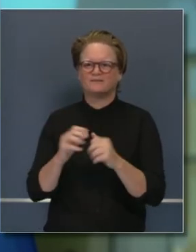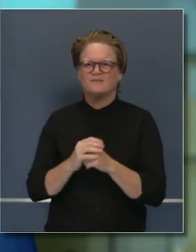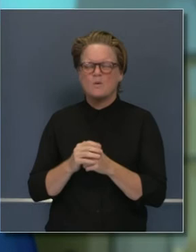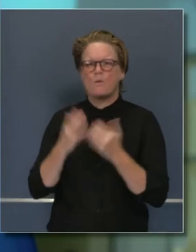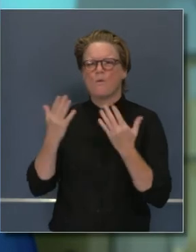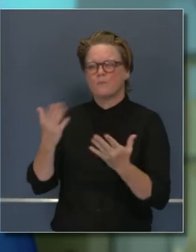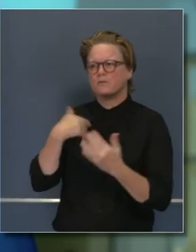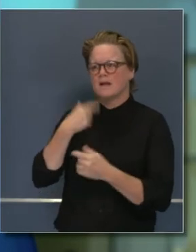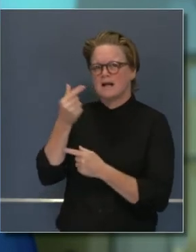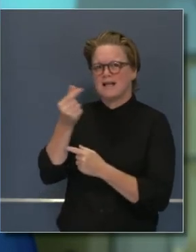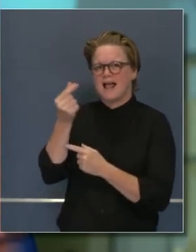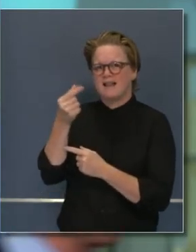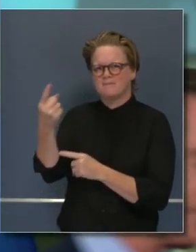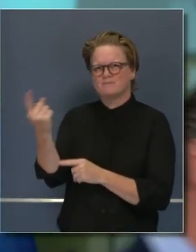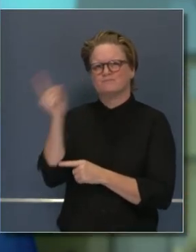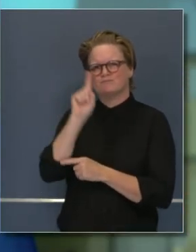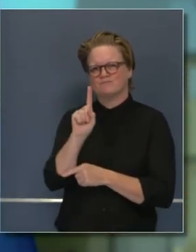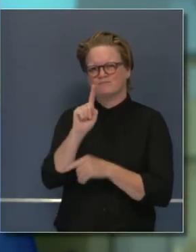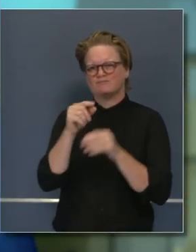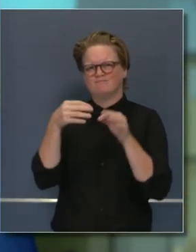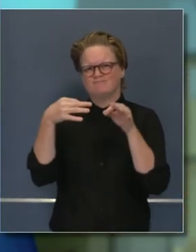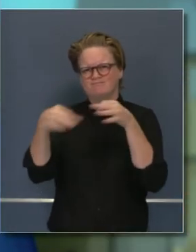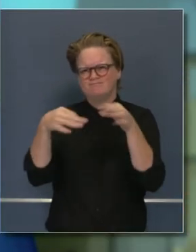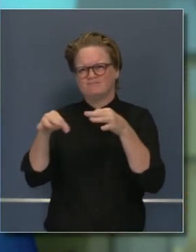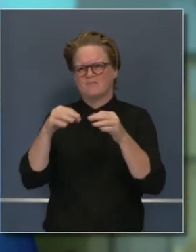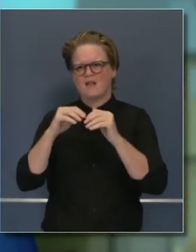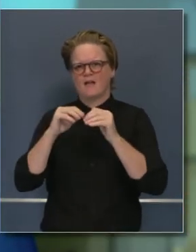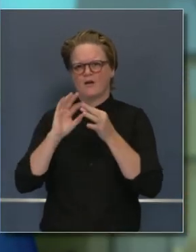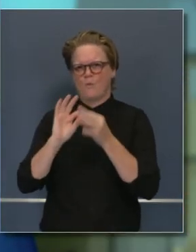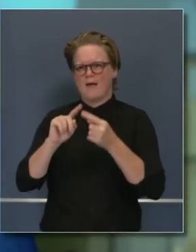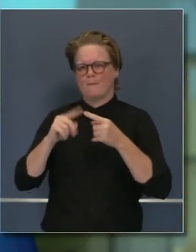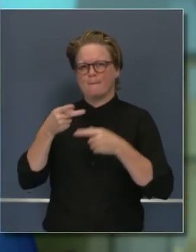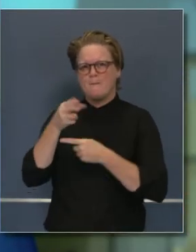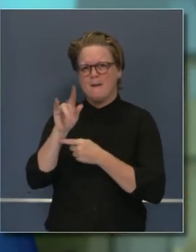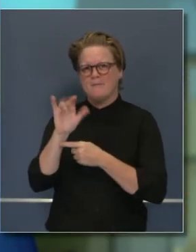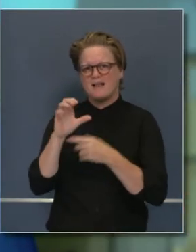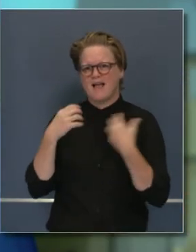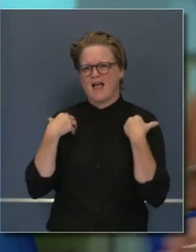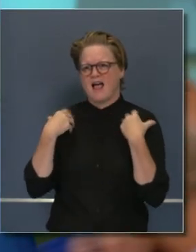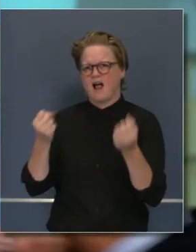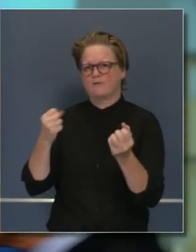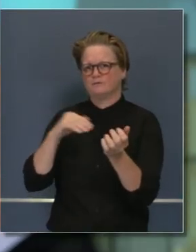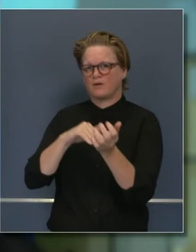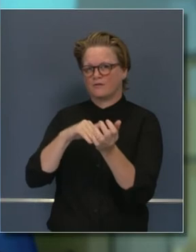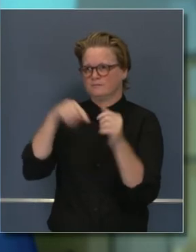los funcionarios de salubridad a lo ancho del estado de California.